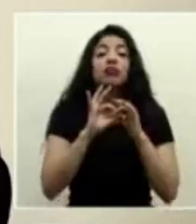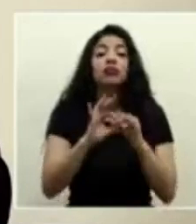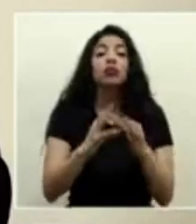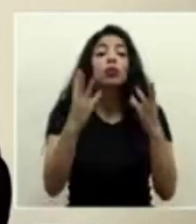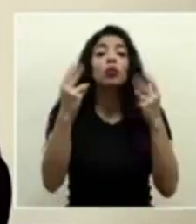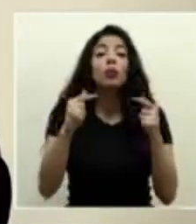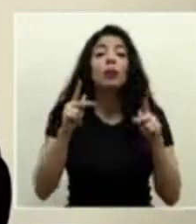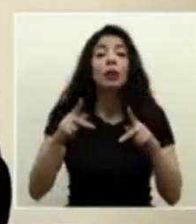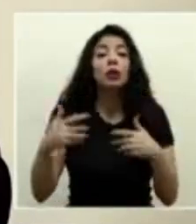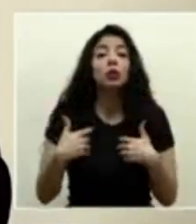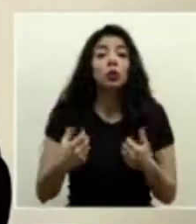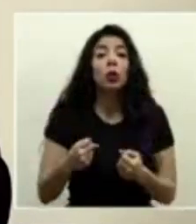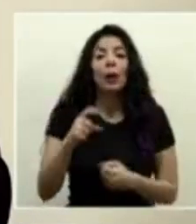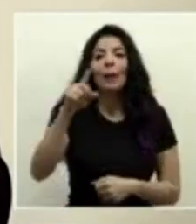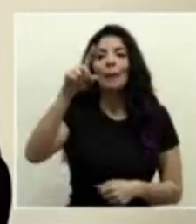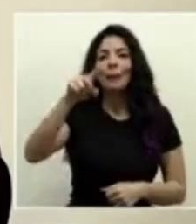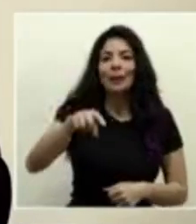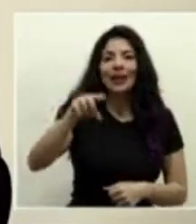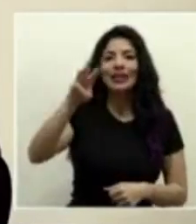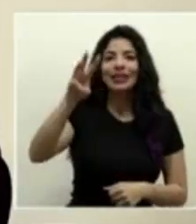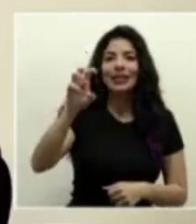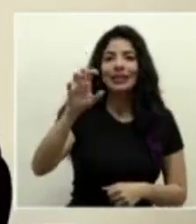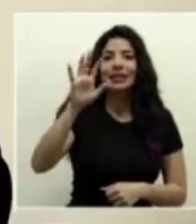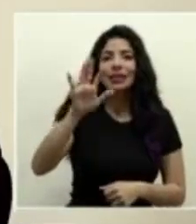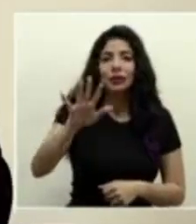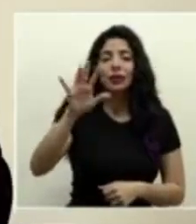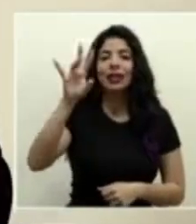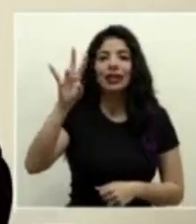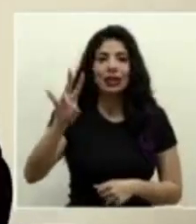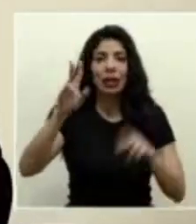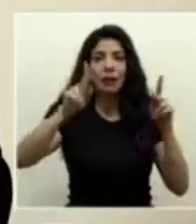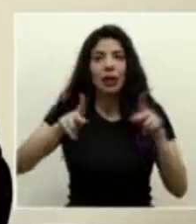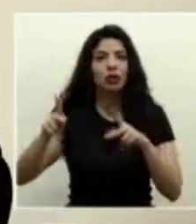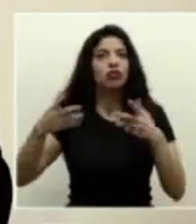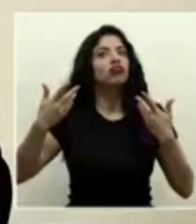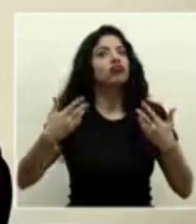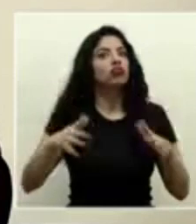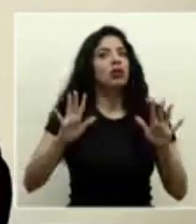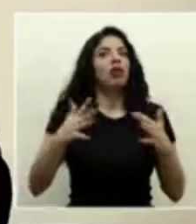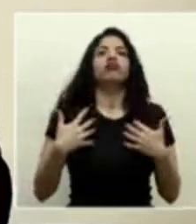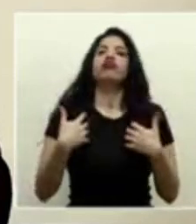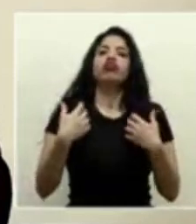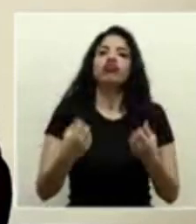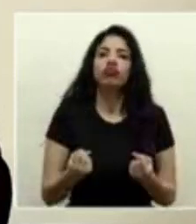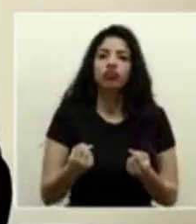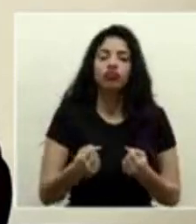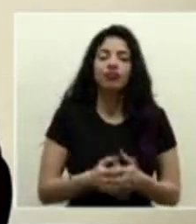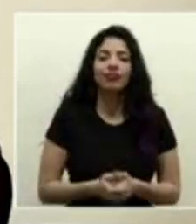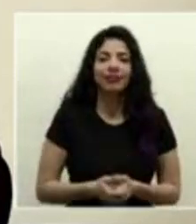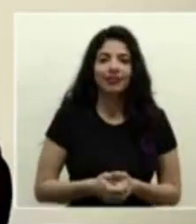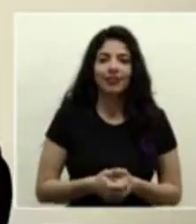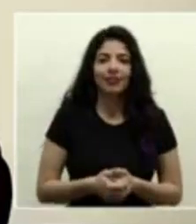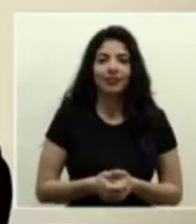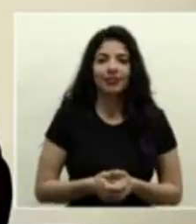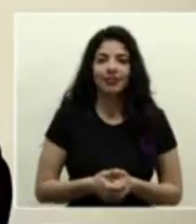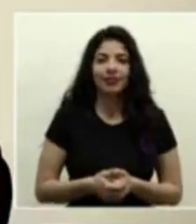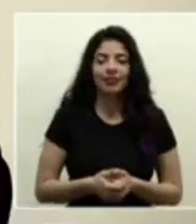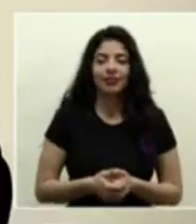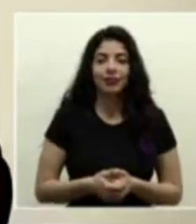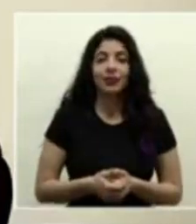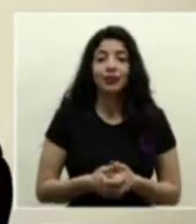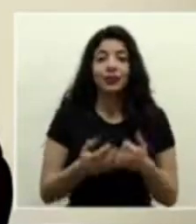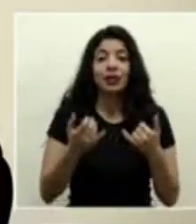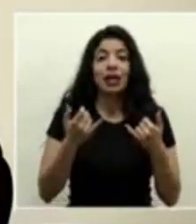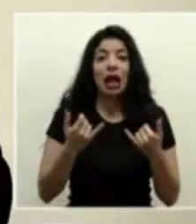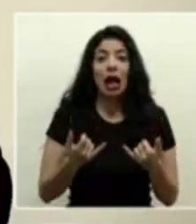recuperados 1.657 personas que ya han alcanzado ese estatus de recuperación. Están o